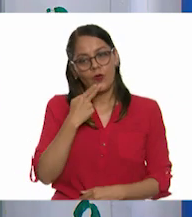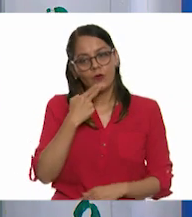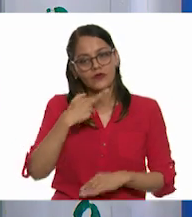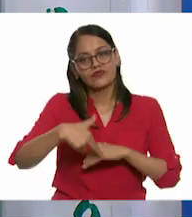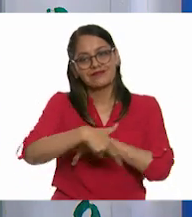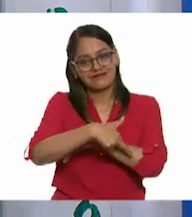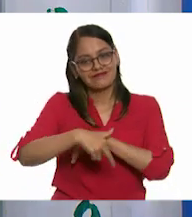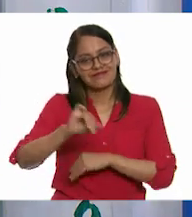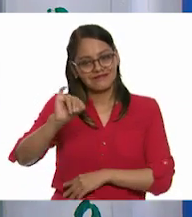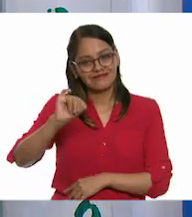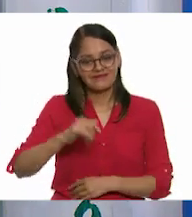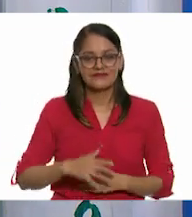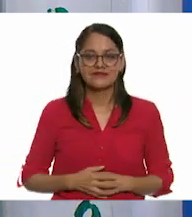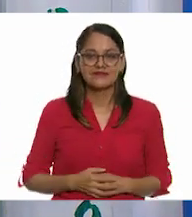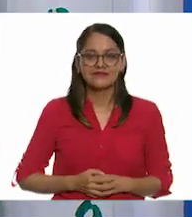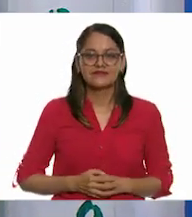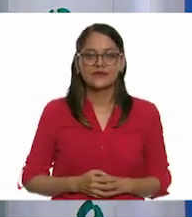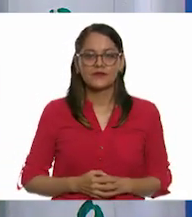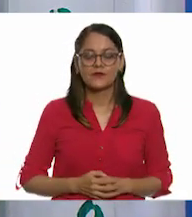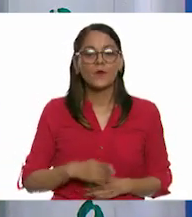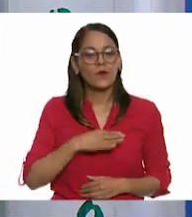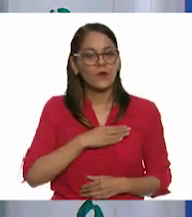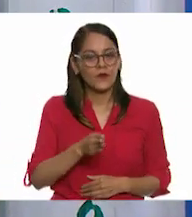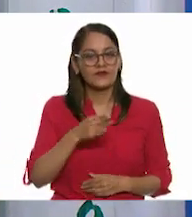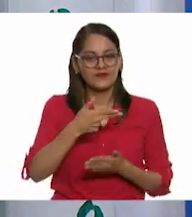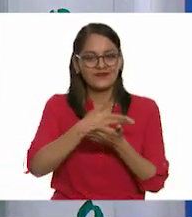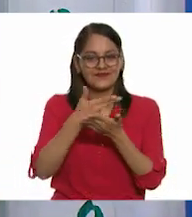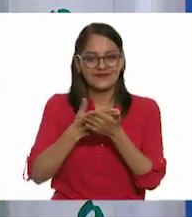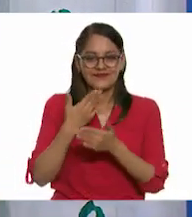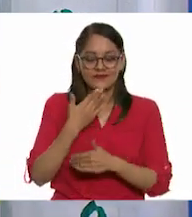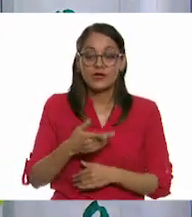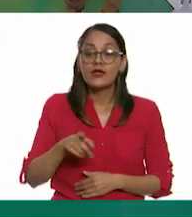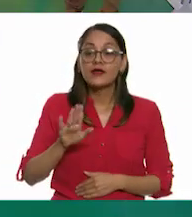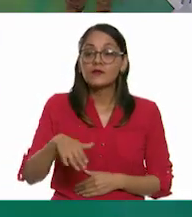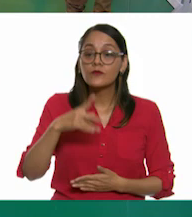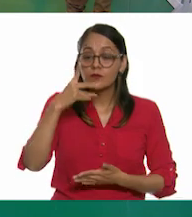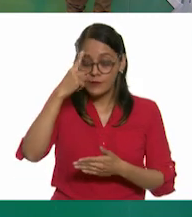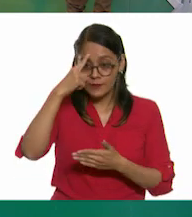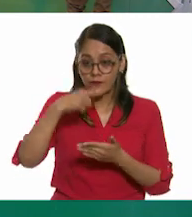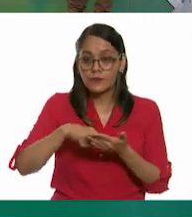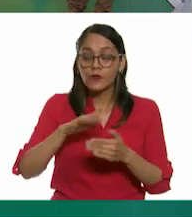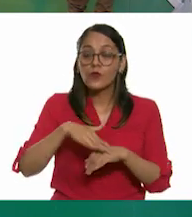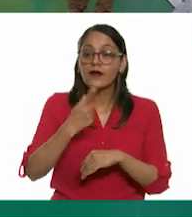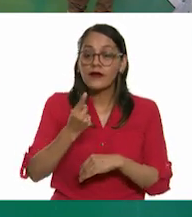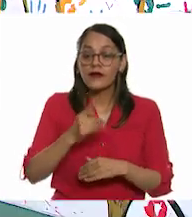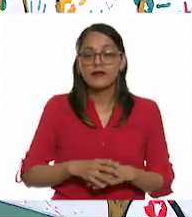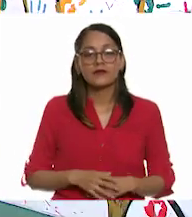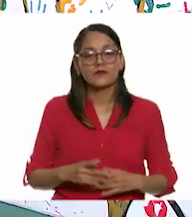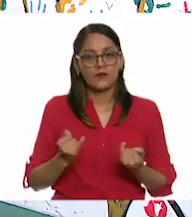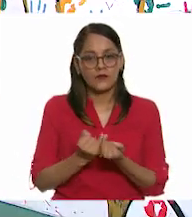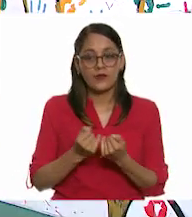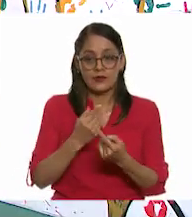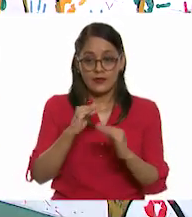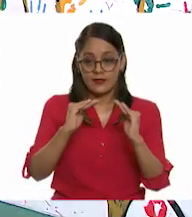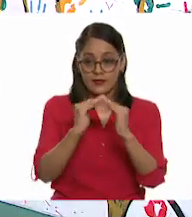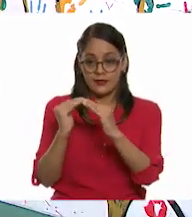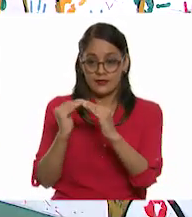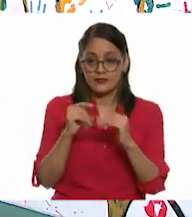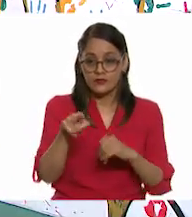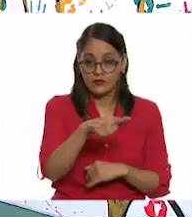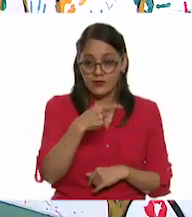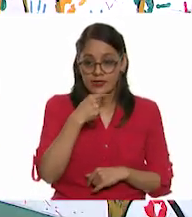instrumento de medición. Qué bueno que lo dices, maestro Lalo. ¿Sabes por qué? ¿Por qué? Porque allá en casa, las niñas y los niños,